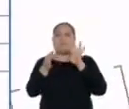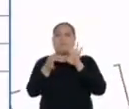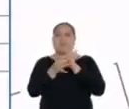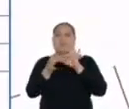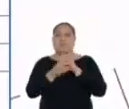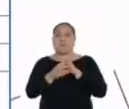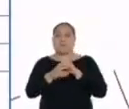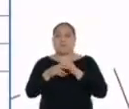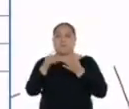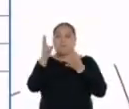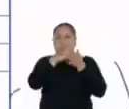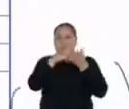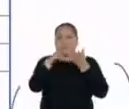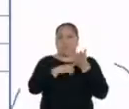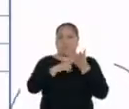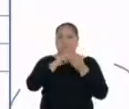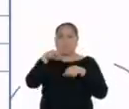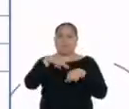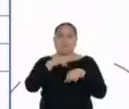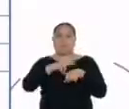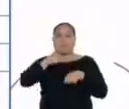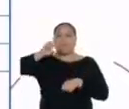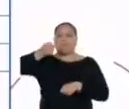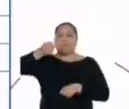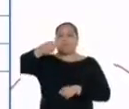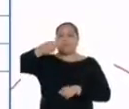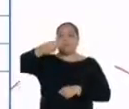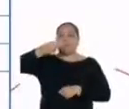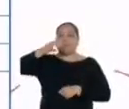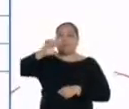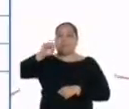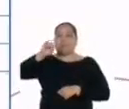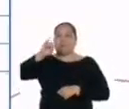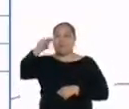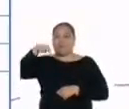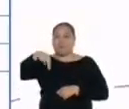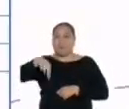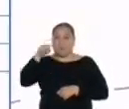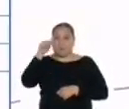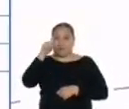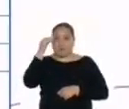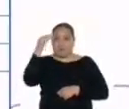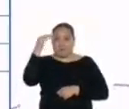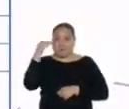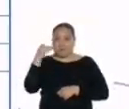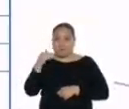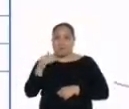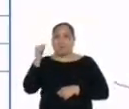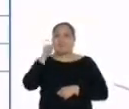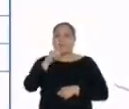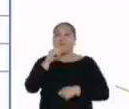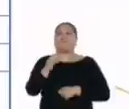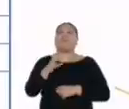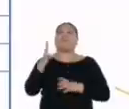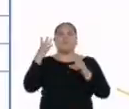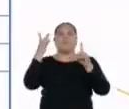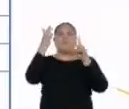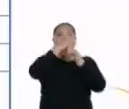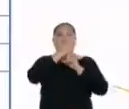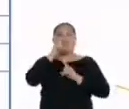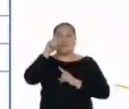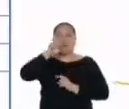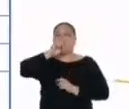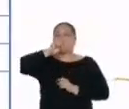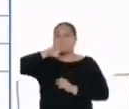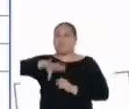nos permitirán una lectura sin problemas, manteniendo la cohesión. Con todas esas consideraciones, lograremos lo que